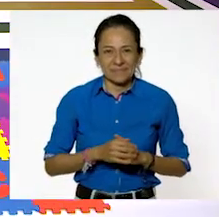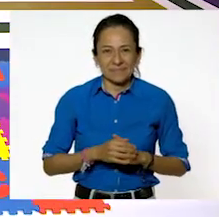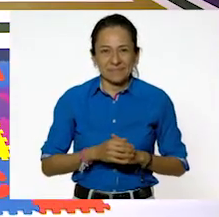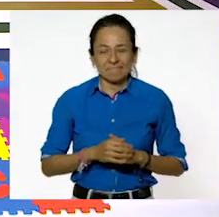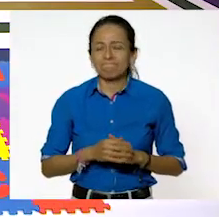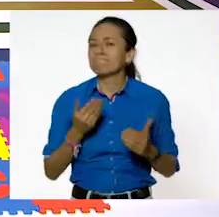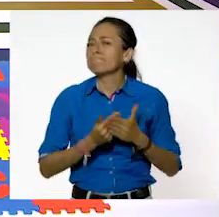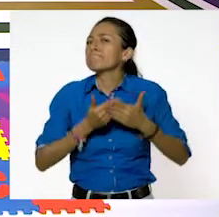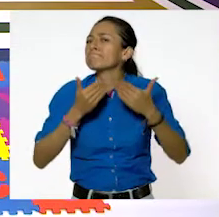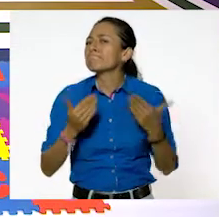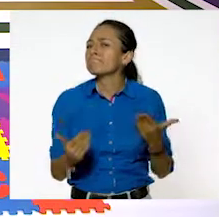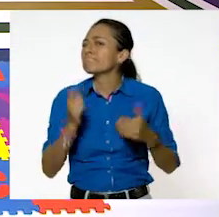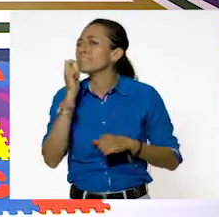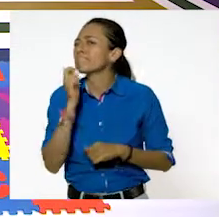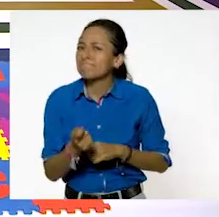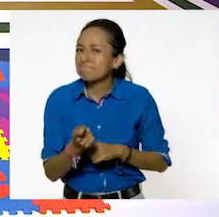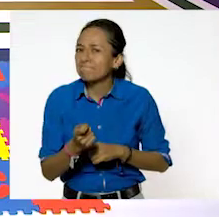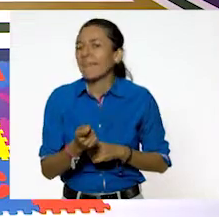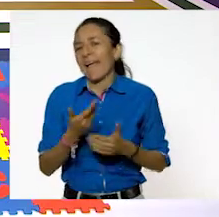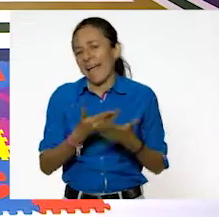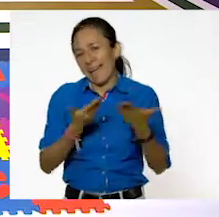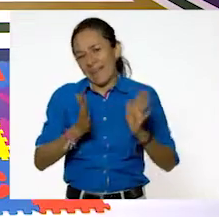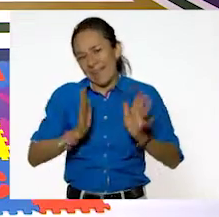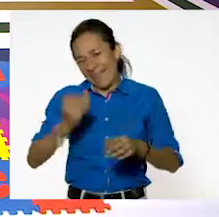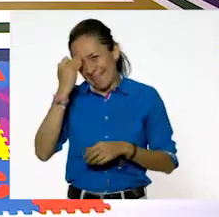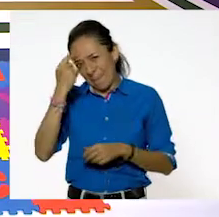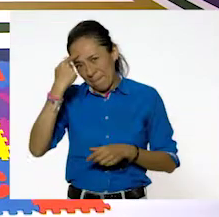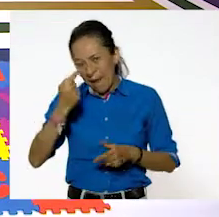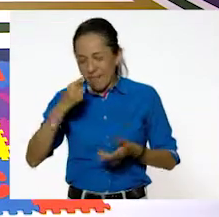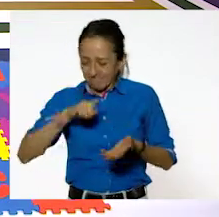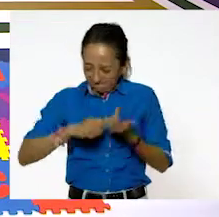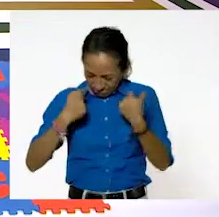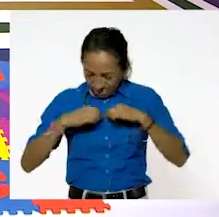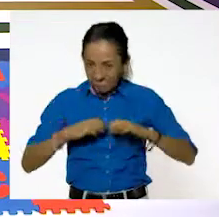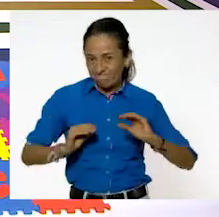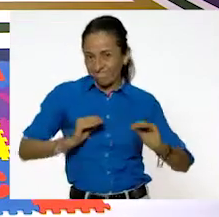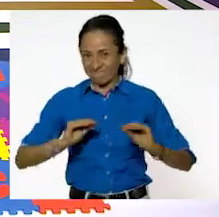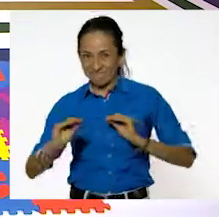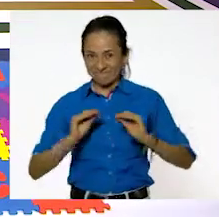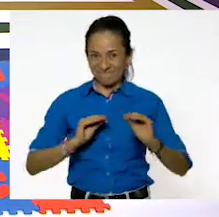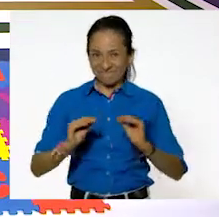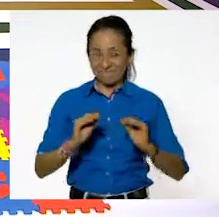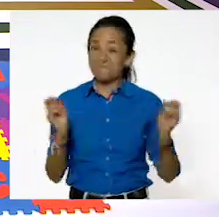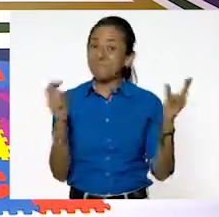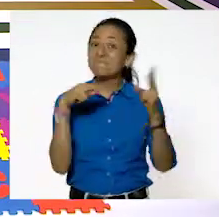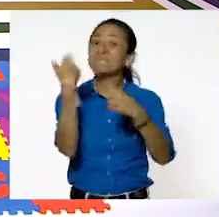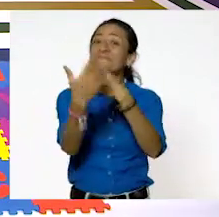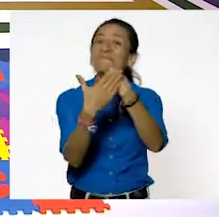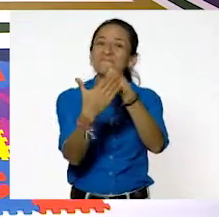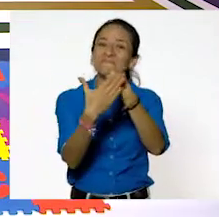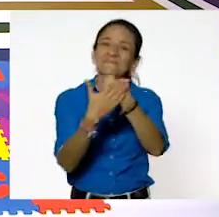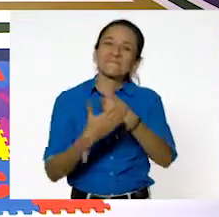Y ahora ha llegado el momento de movernos. ¡Hasta la próxima! ¡Suscríbete